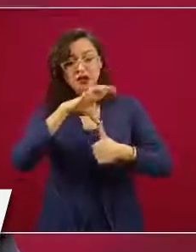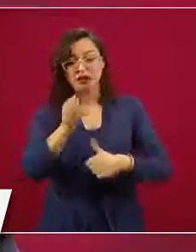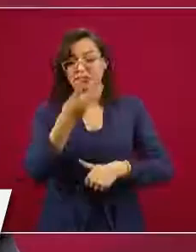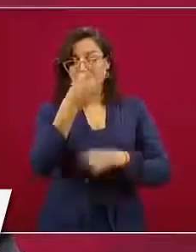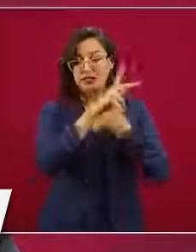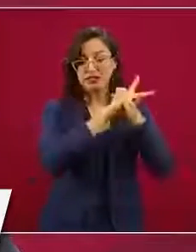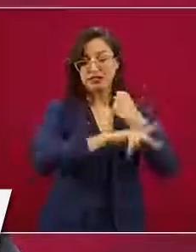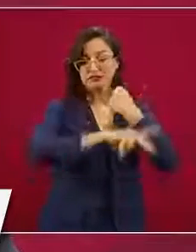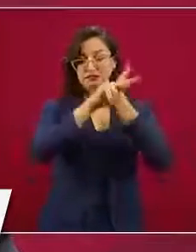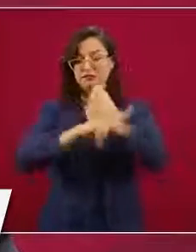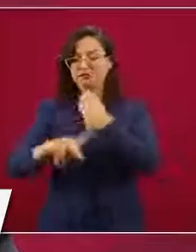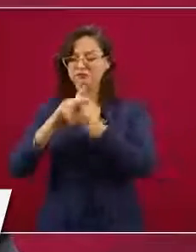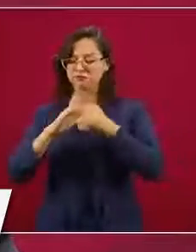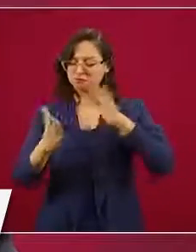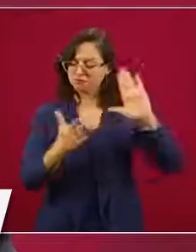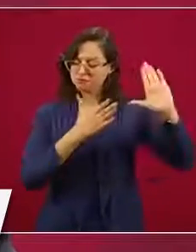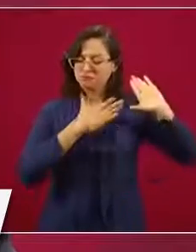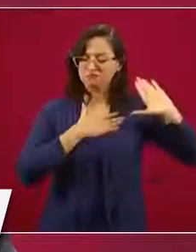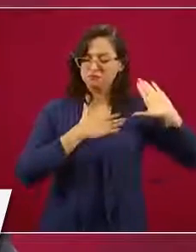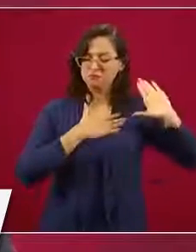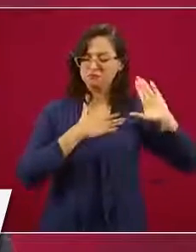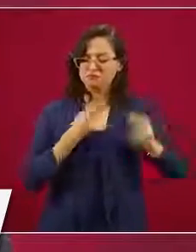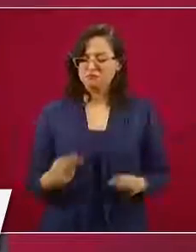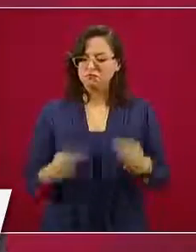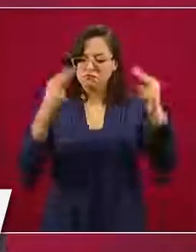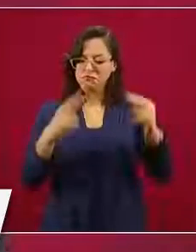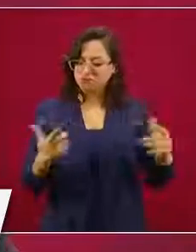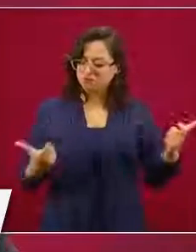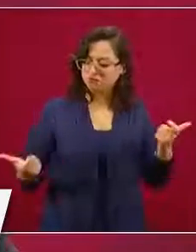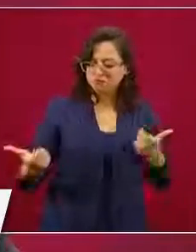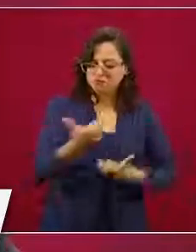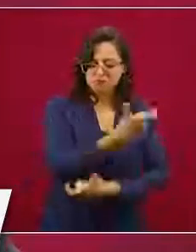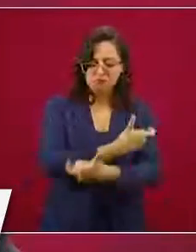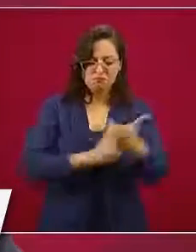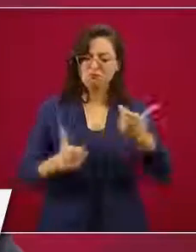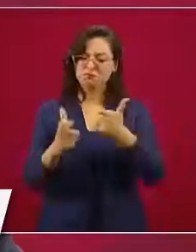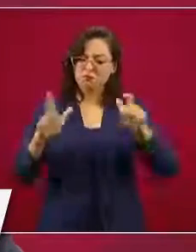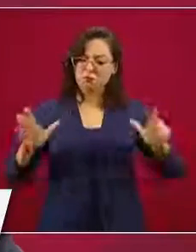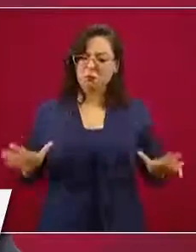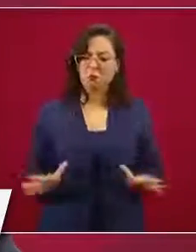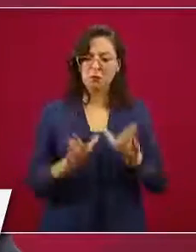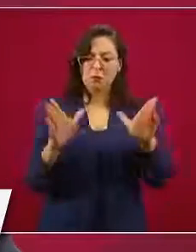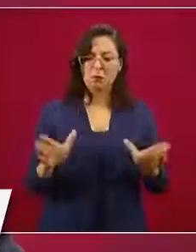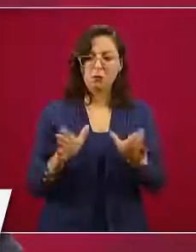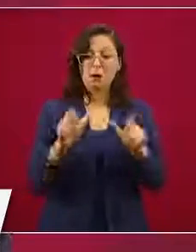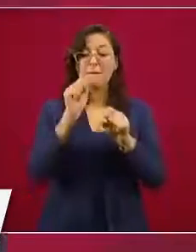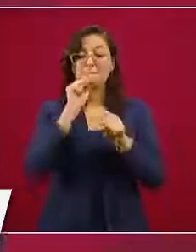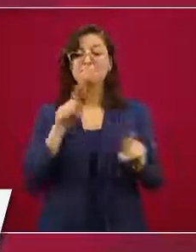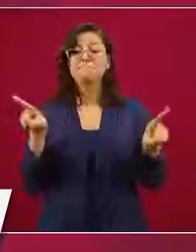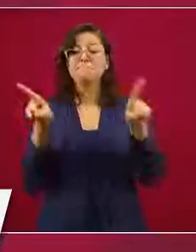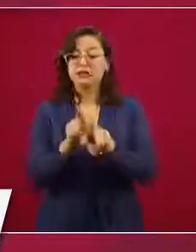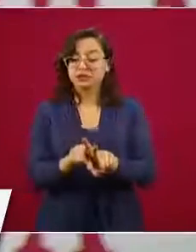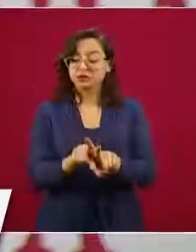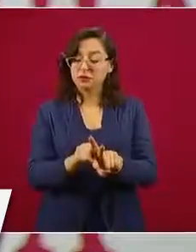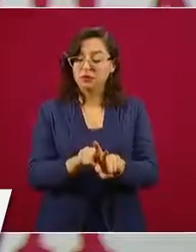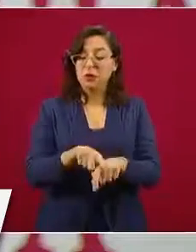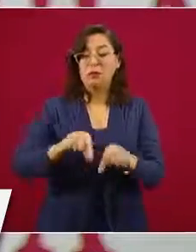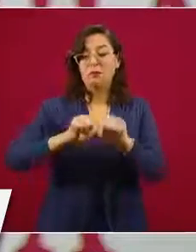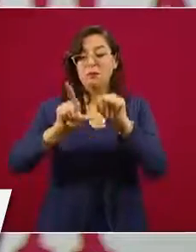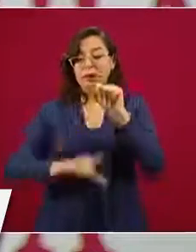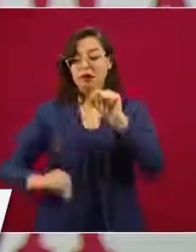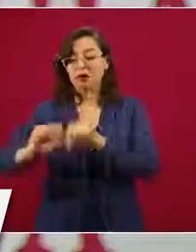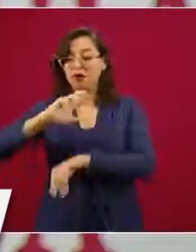el comercio, la inversión y el bienestar, subrayo el bienestar entre México, Estados Unidos y Canadá.